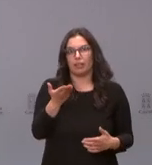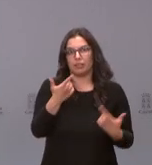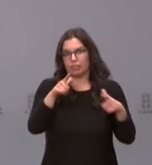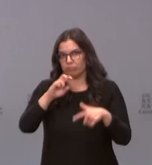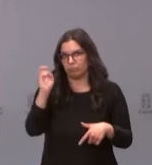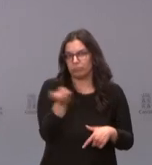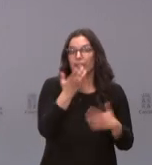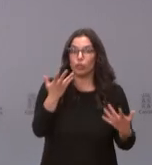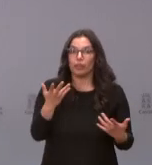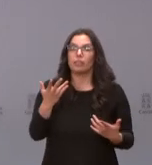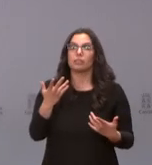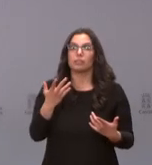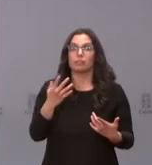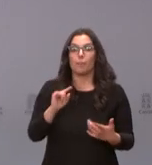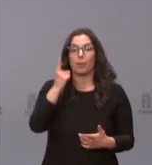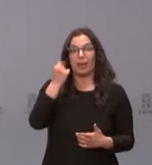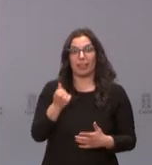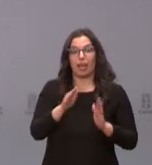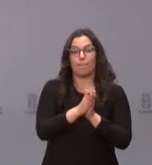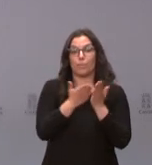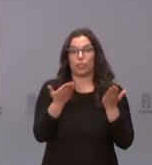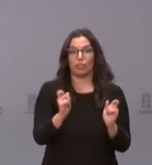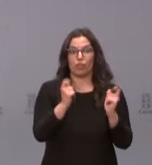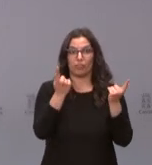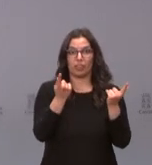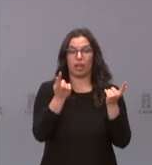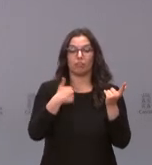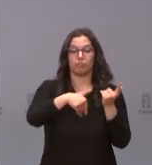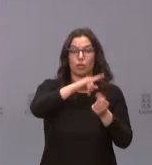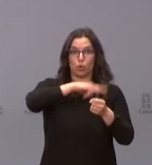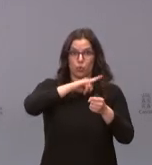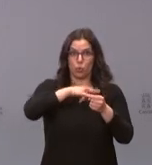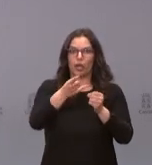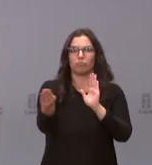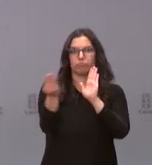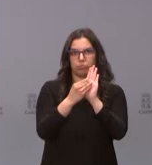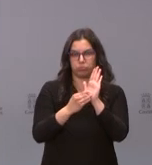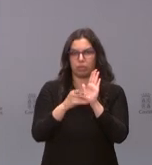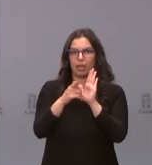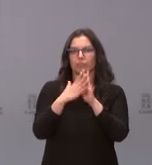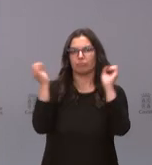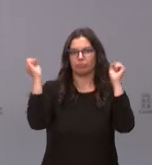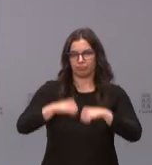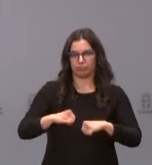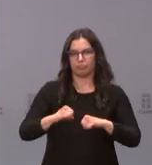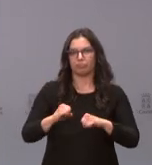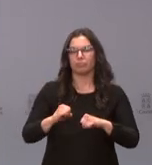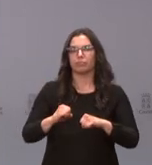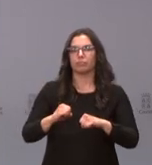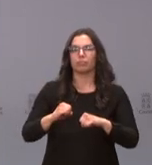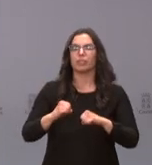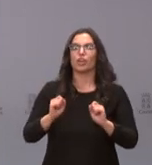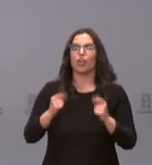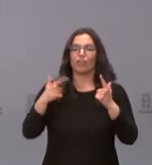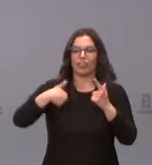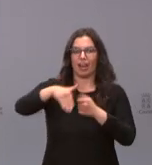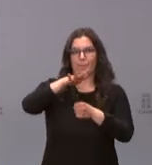lo hacemos en el primer día que se publica el boletín que es el próximo lunes que es donde vamos a tomar el acuerdo y entrará en vigor